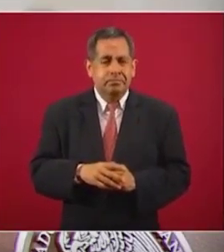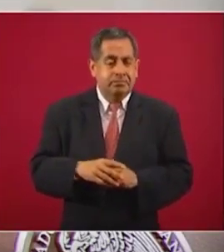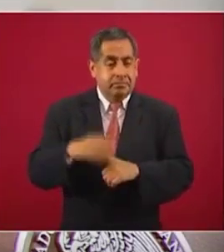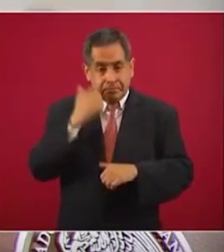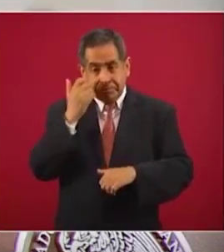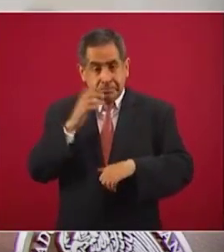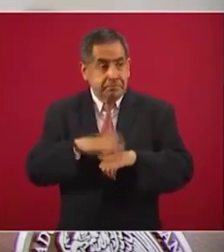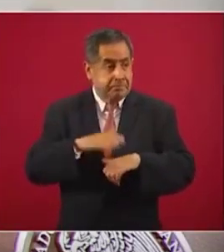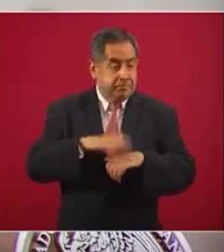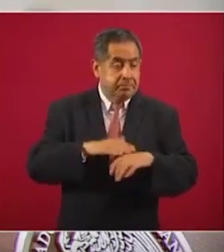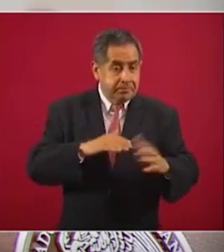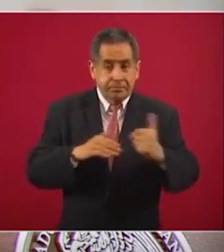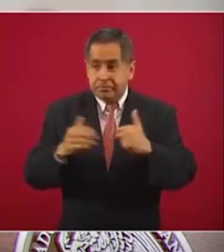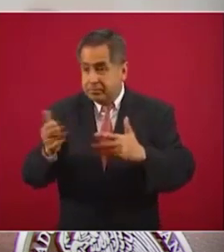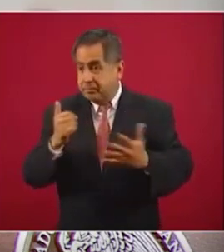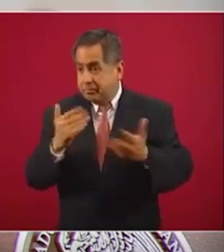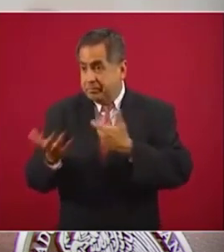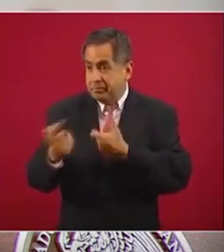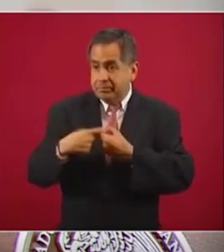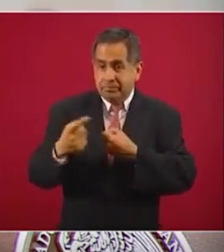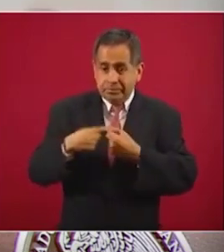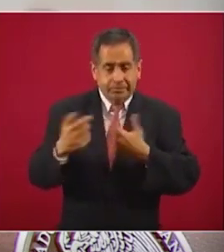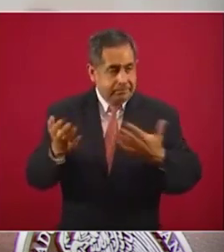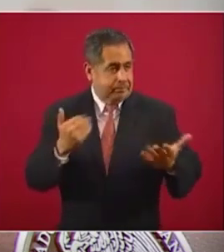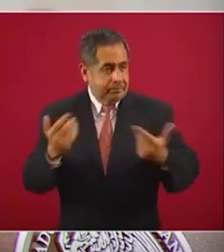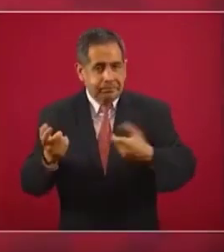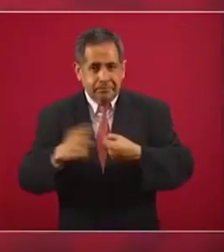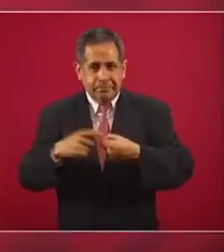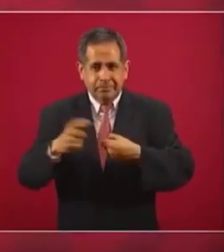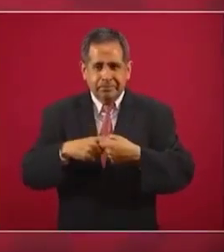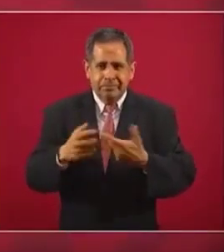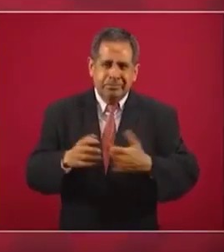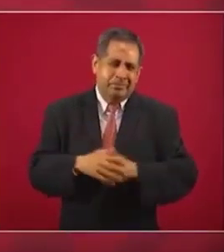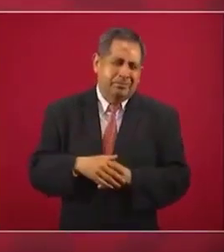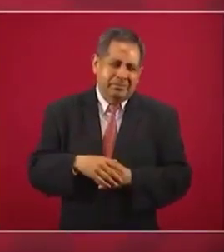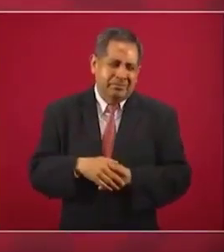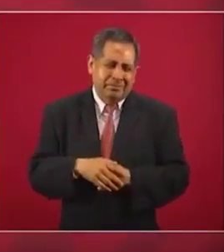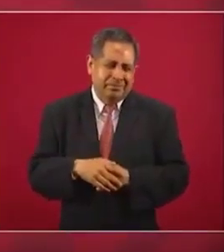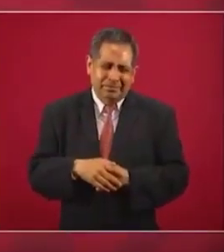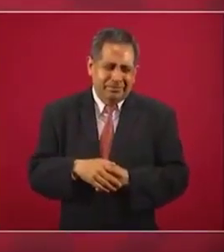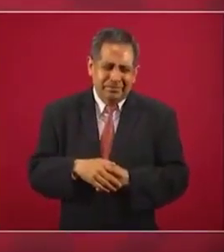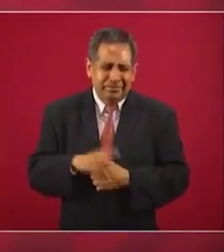legisladores algo que se ve muy mal.